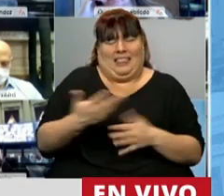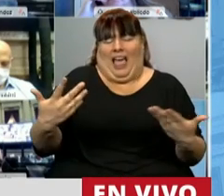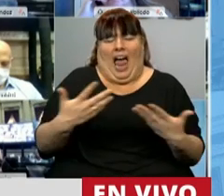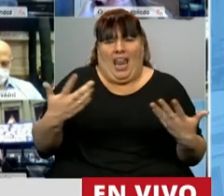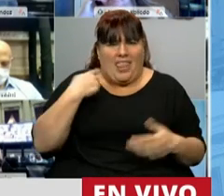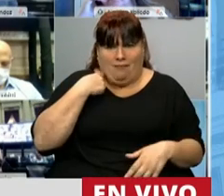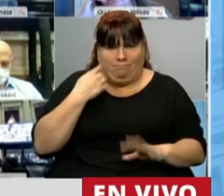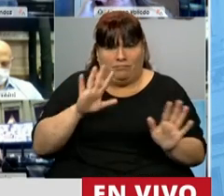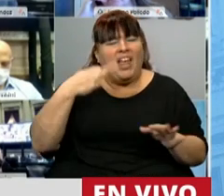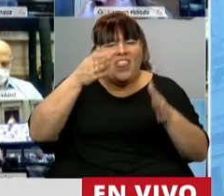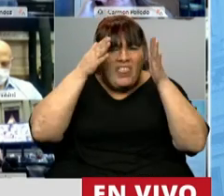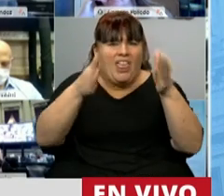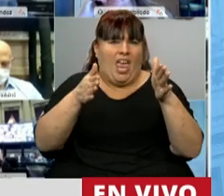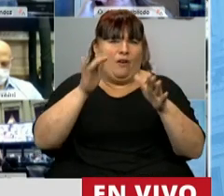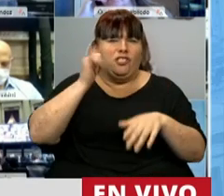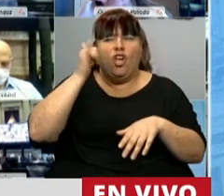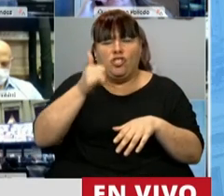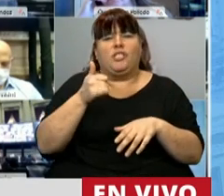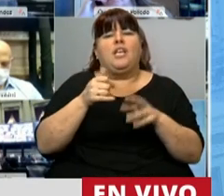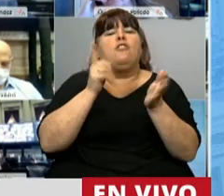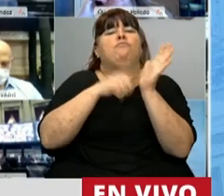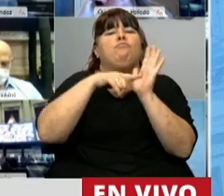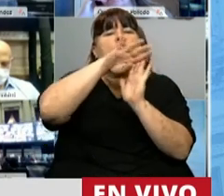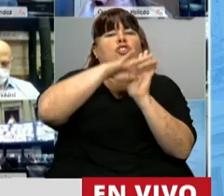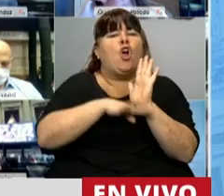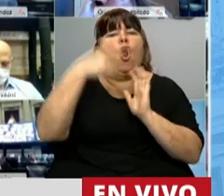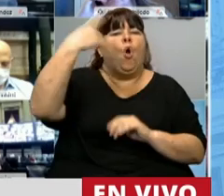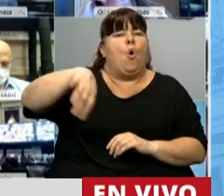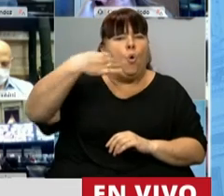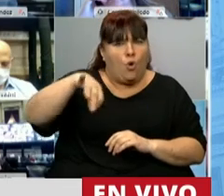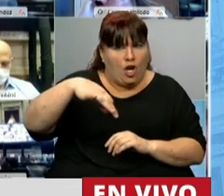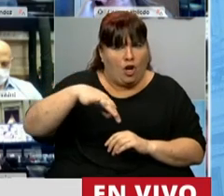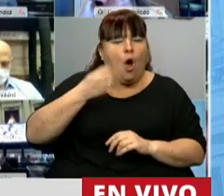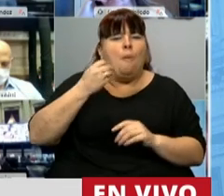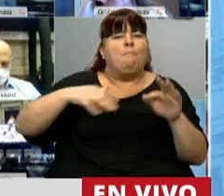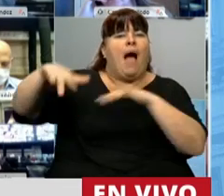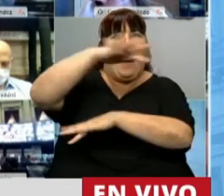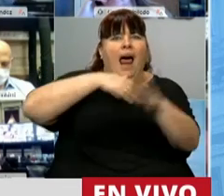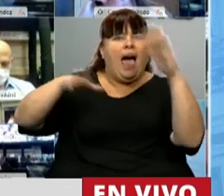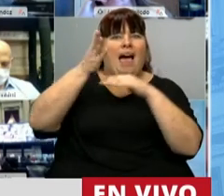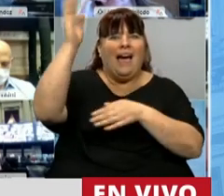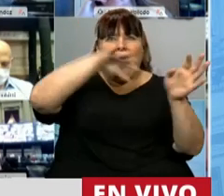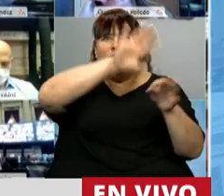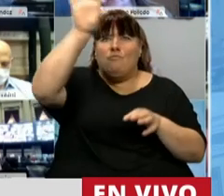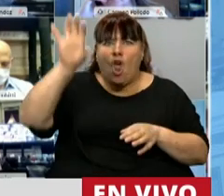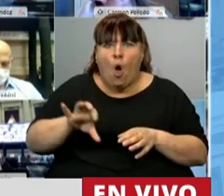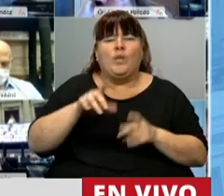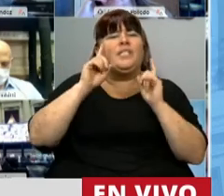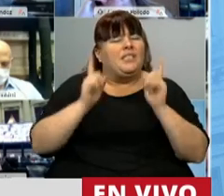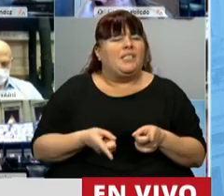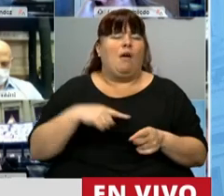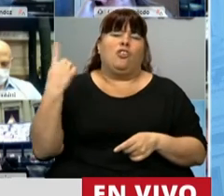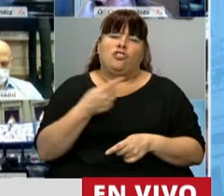se aboque definitivamente a que exista un protocolo único de circulación interjurisdicional y que nos